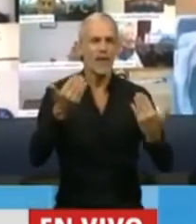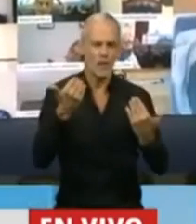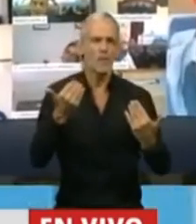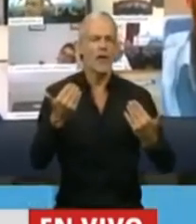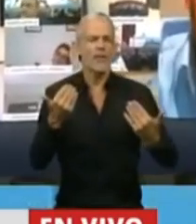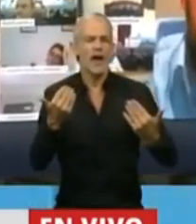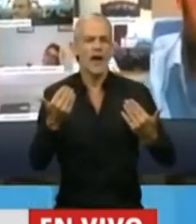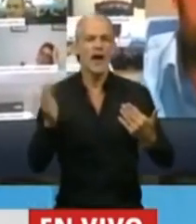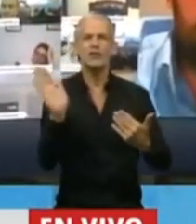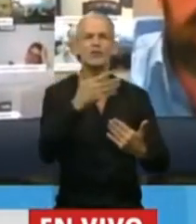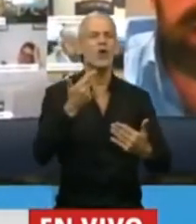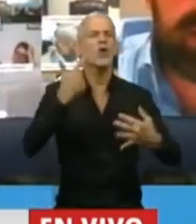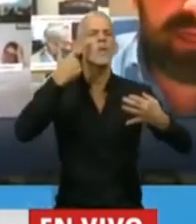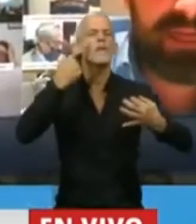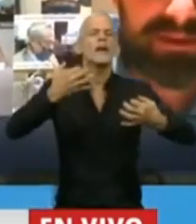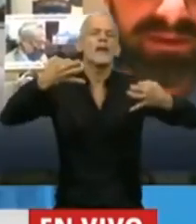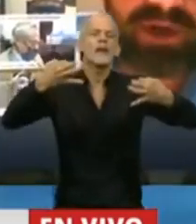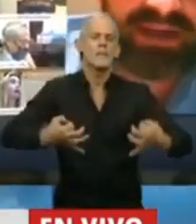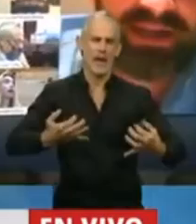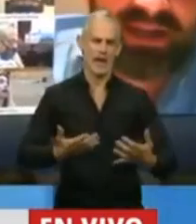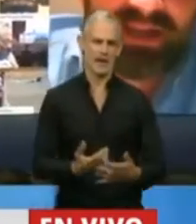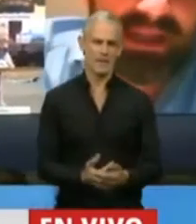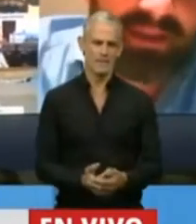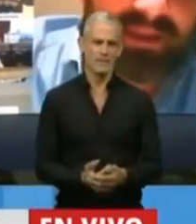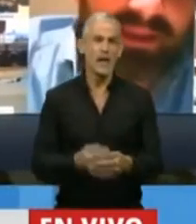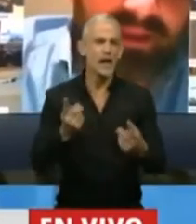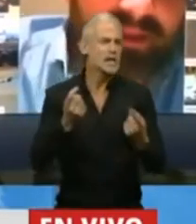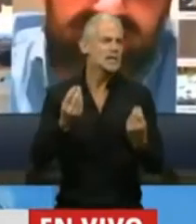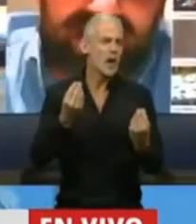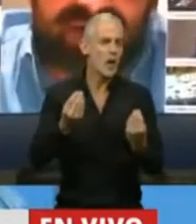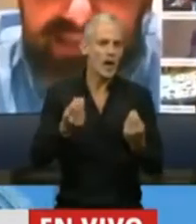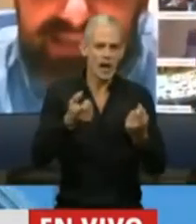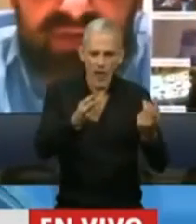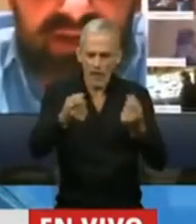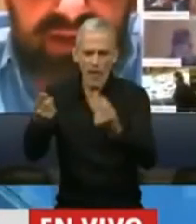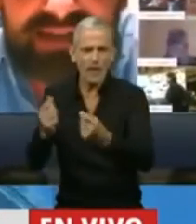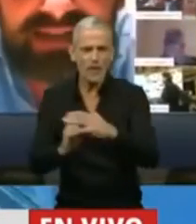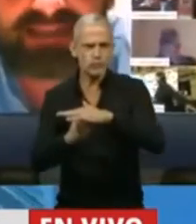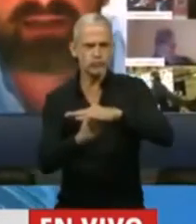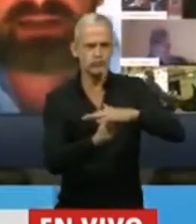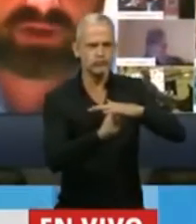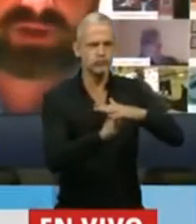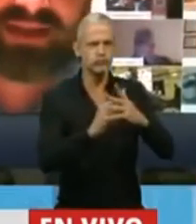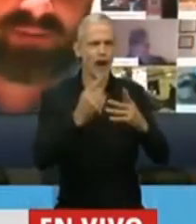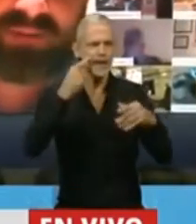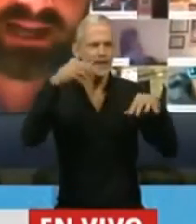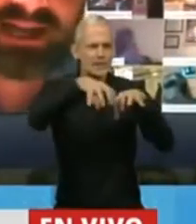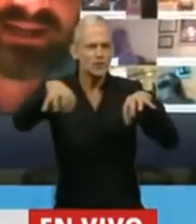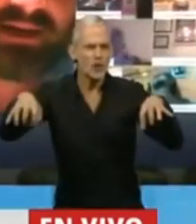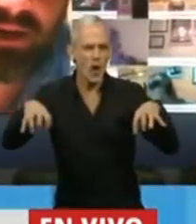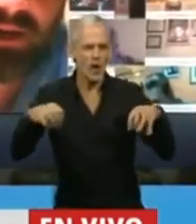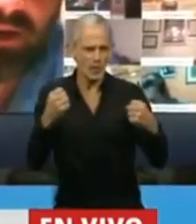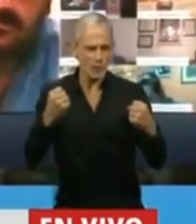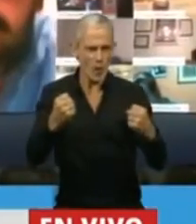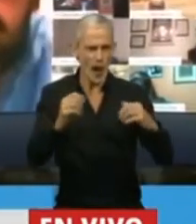vivir con dignidad. Para eso es necesario fortalecer a las instituciones de la democracia, donde podamos generar